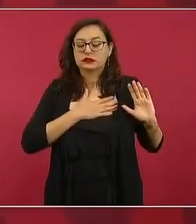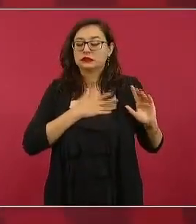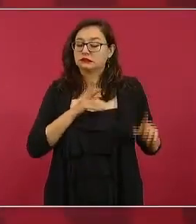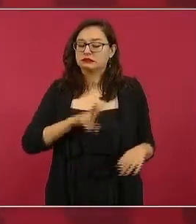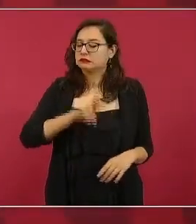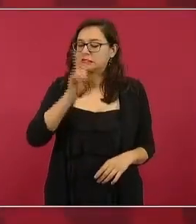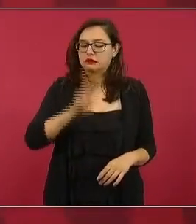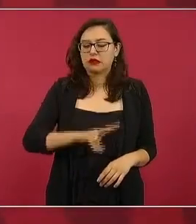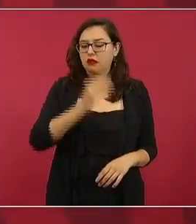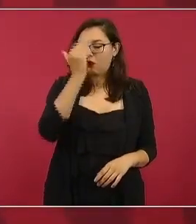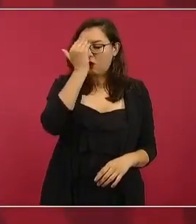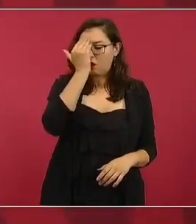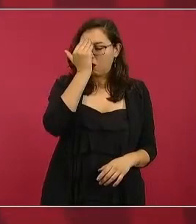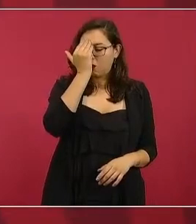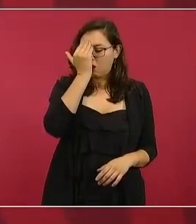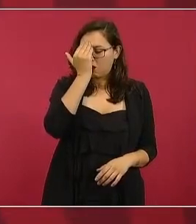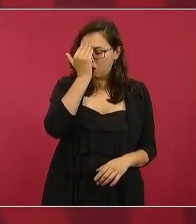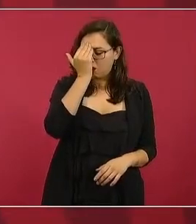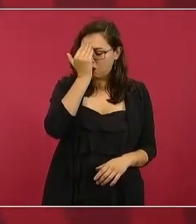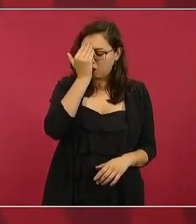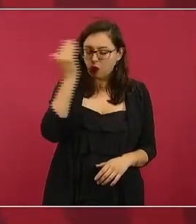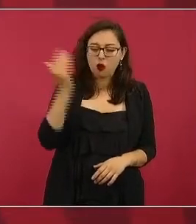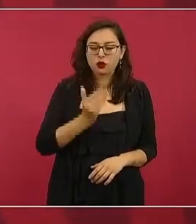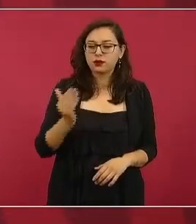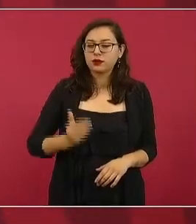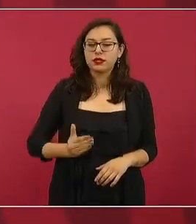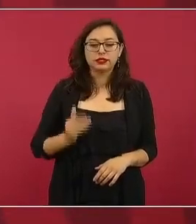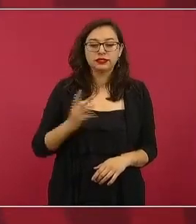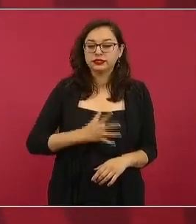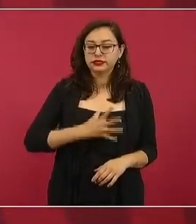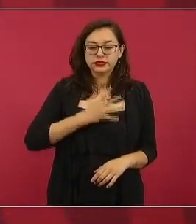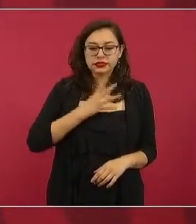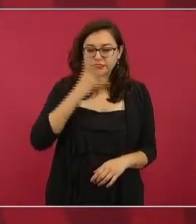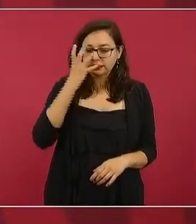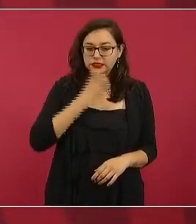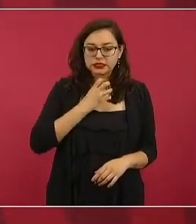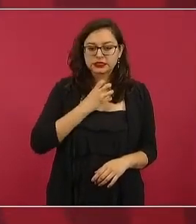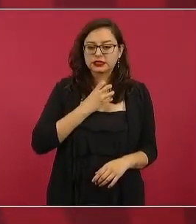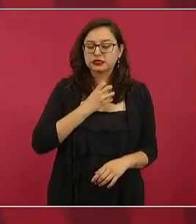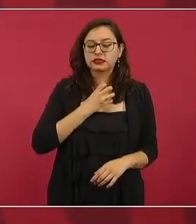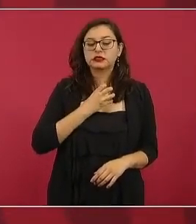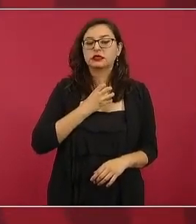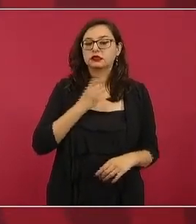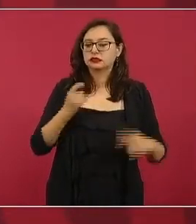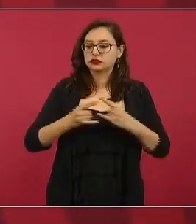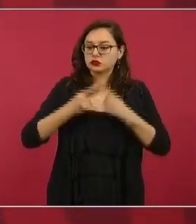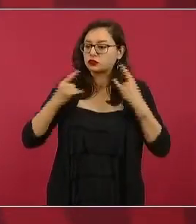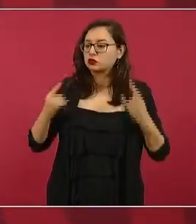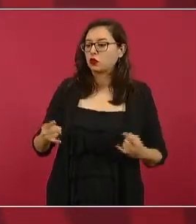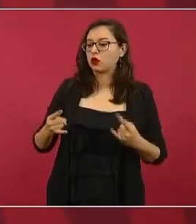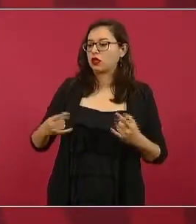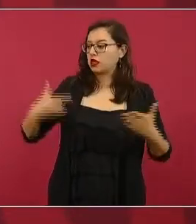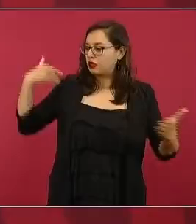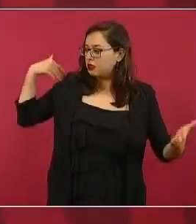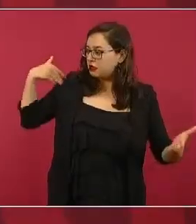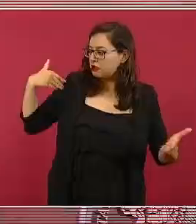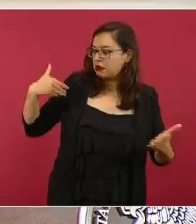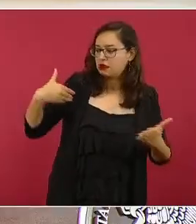que queremos quitarle